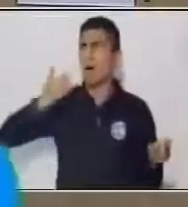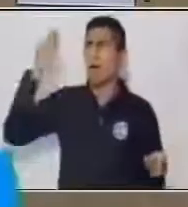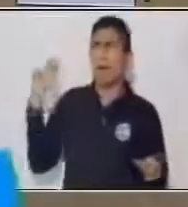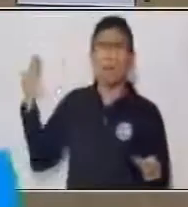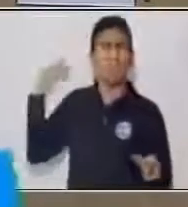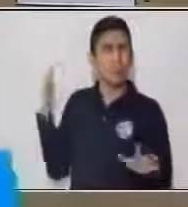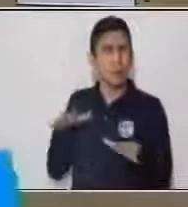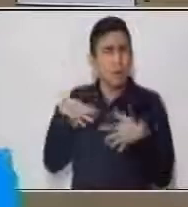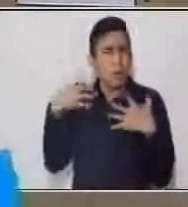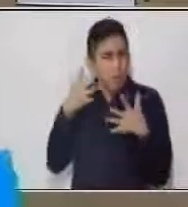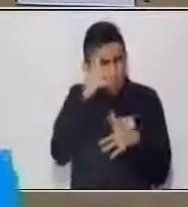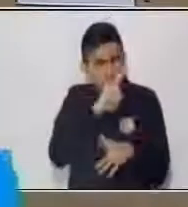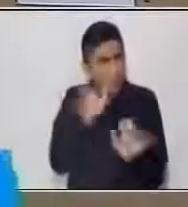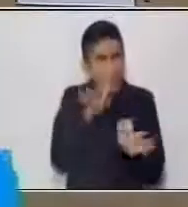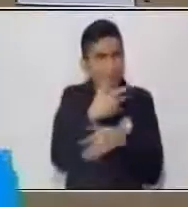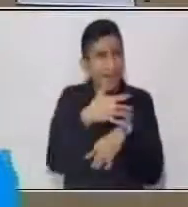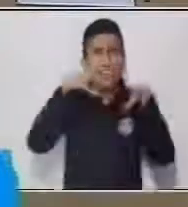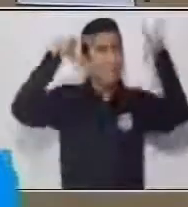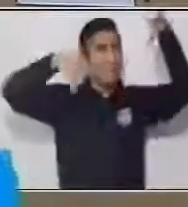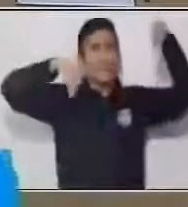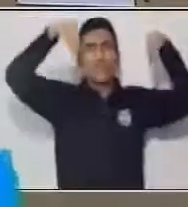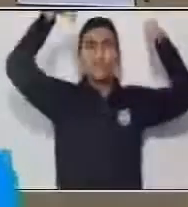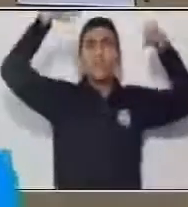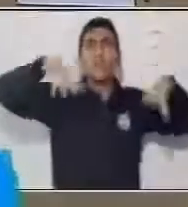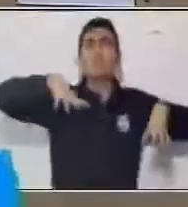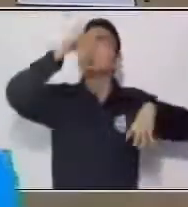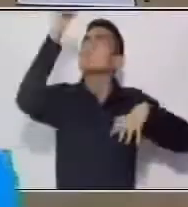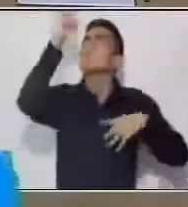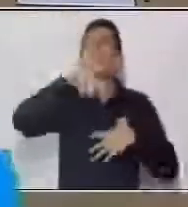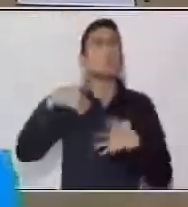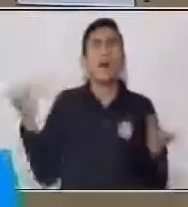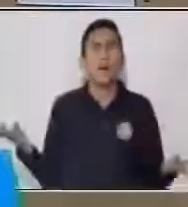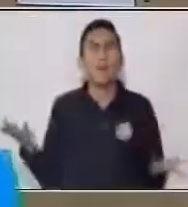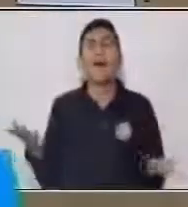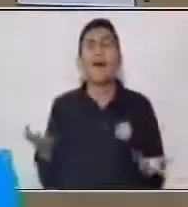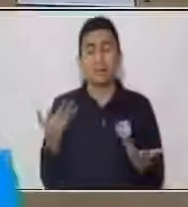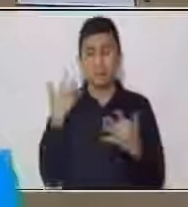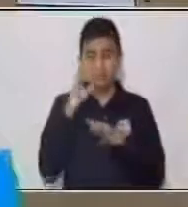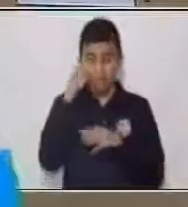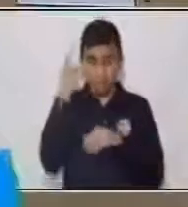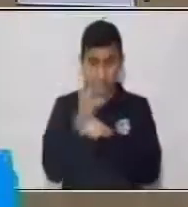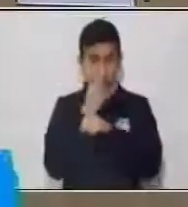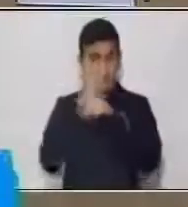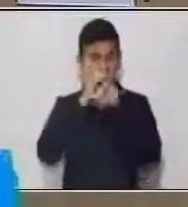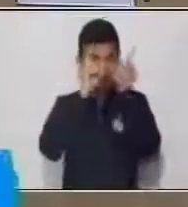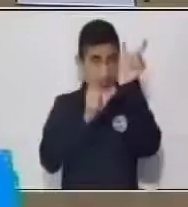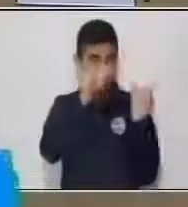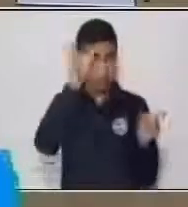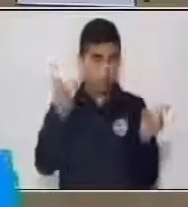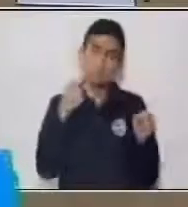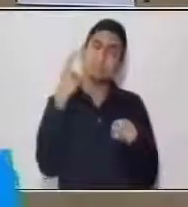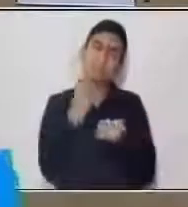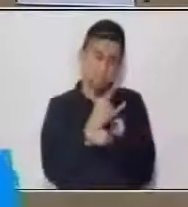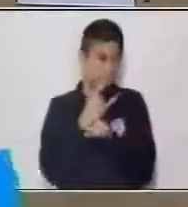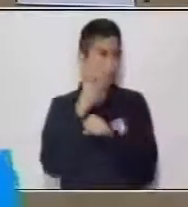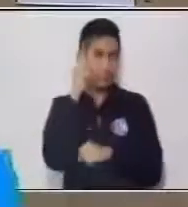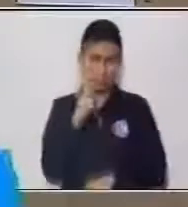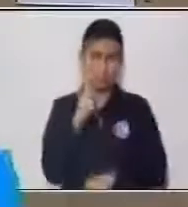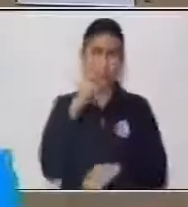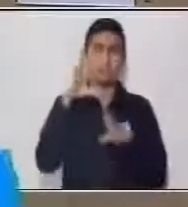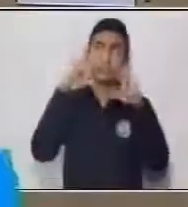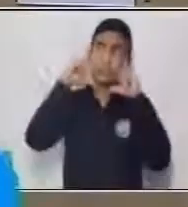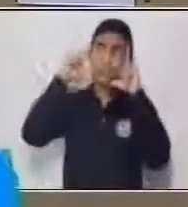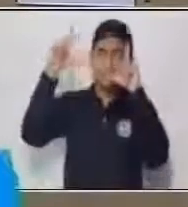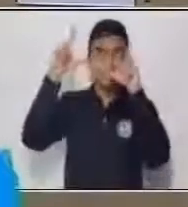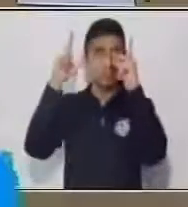Al principio de todos los tiempos, los humanos utilizaban principalmente el sol y el